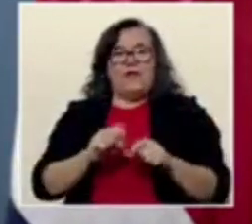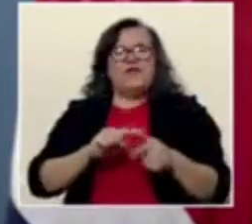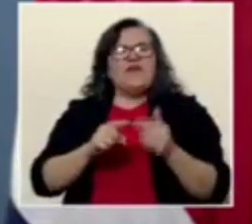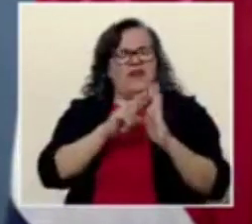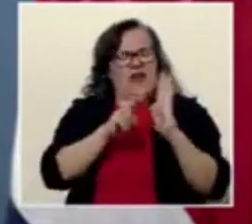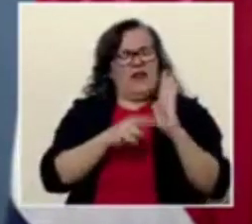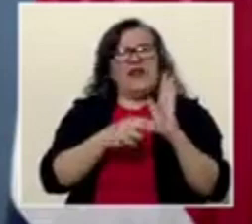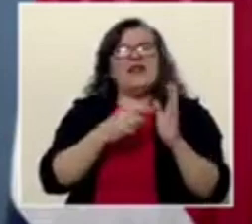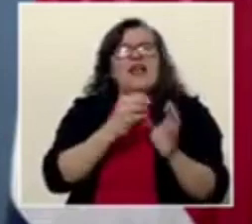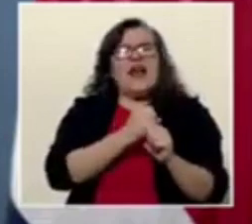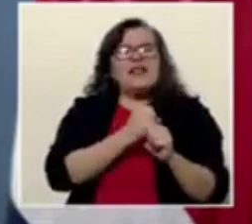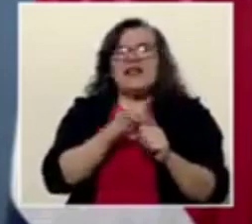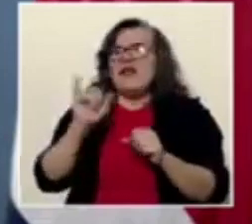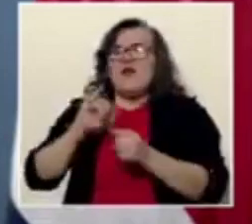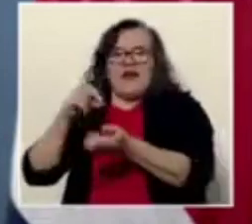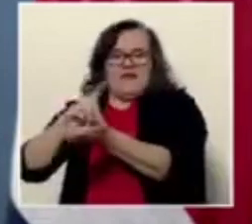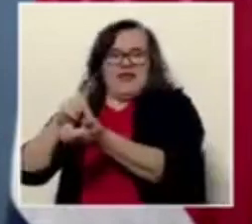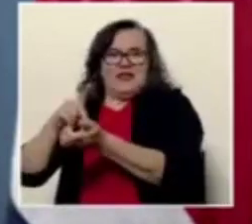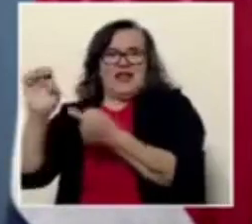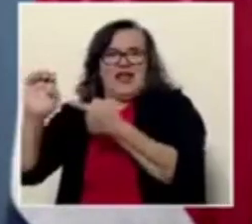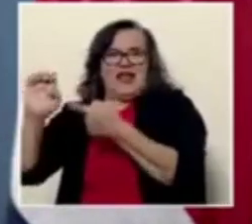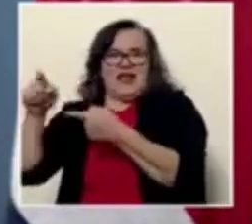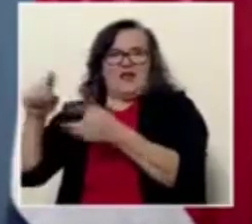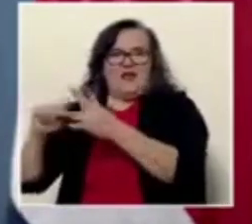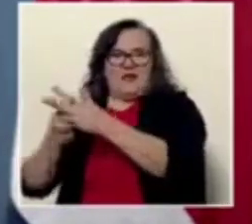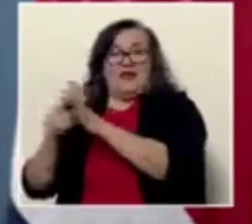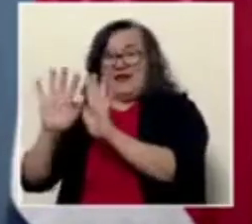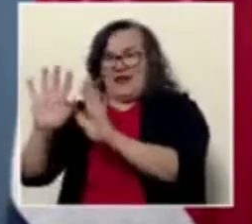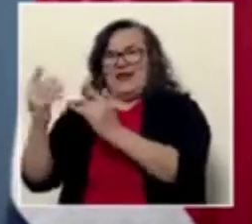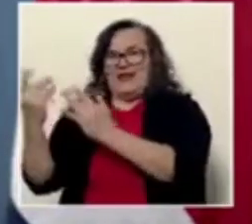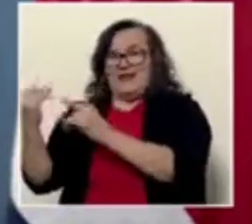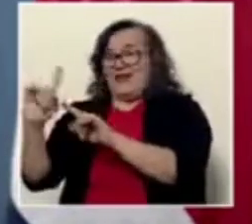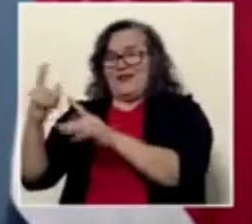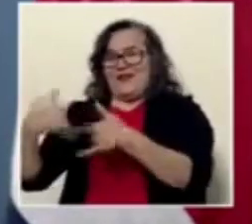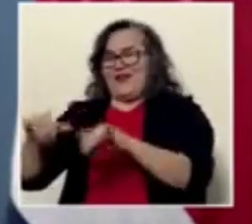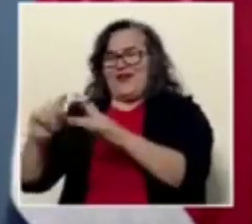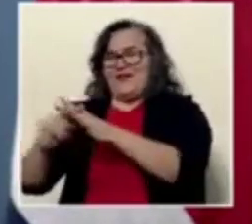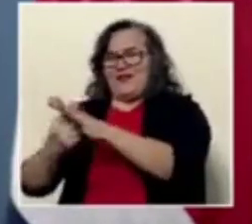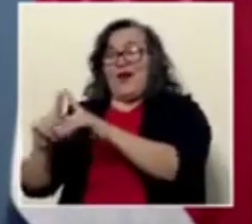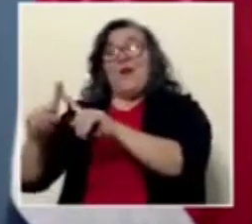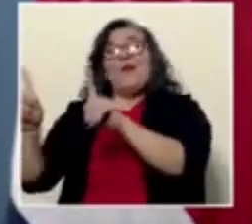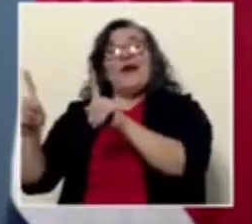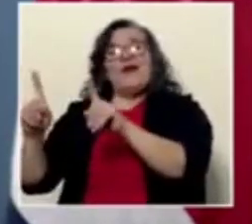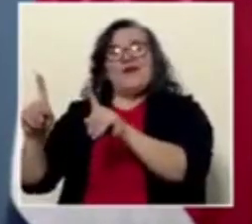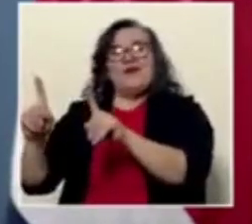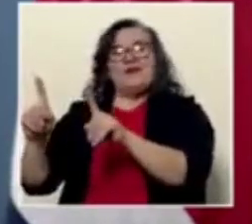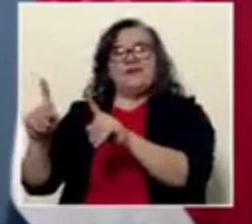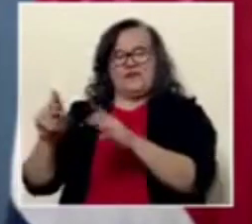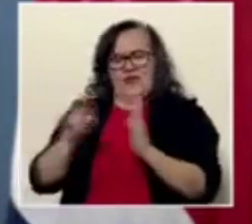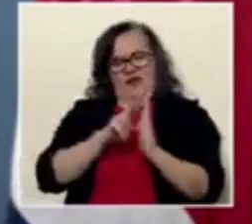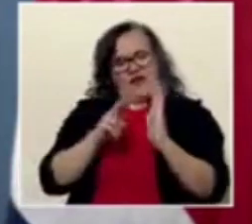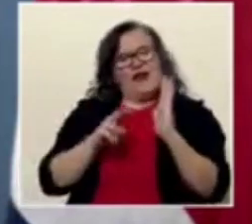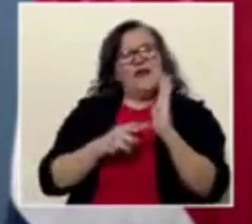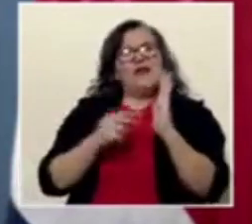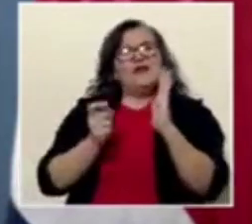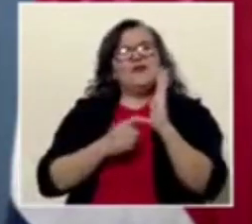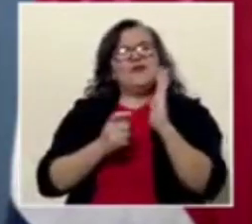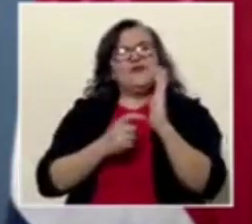Lo que hicimos en medicinas que empieza en enero. Espérense, todavía no ha empezado. ¿Pero qué es lo que hace este reglamento? reglamento,